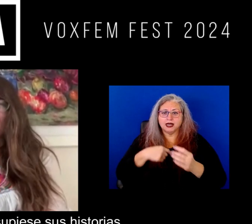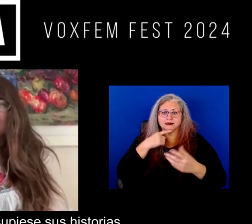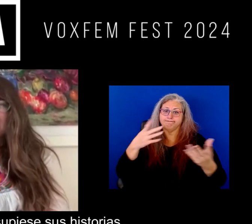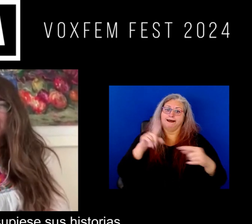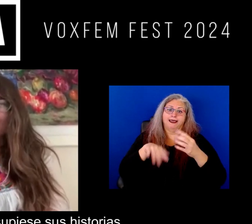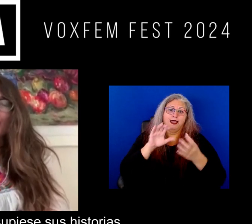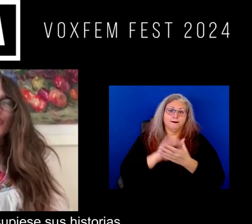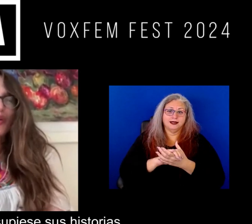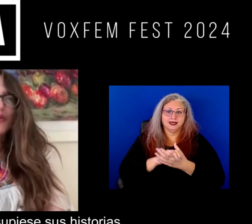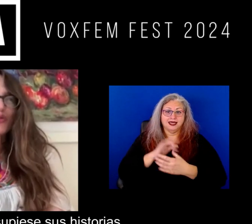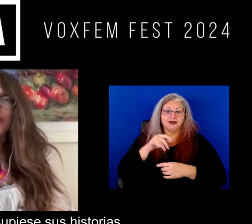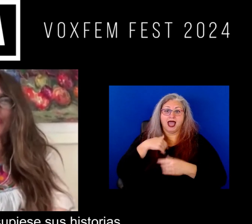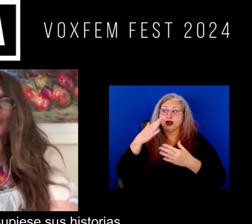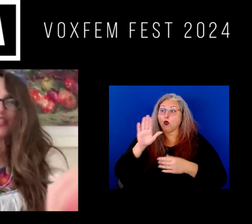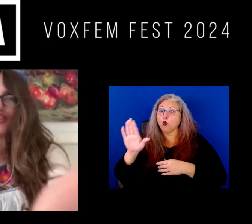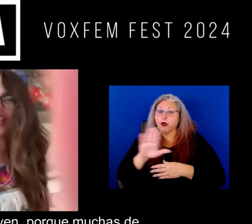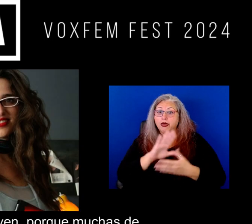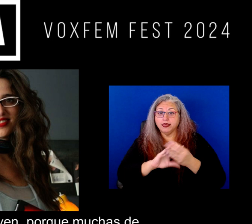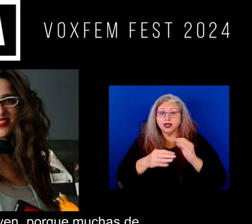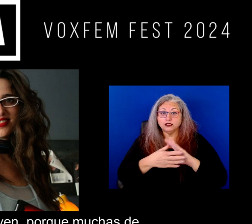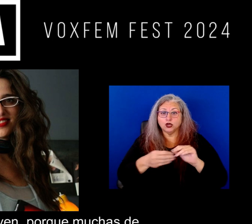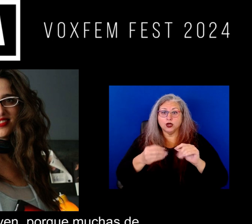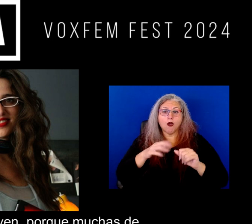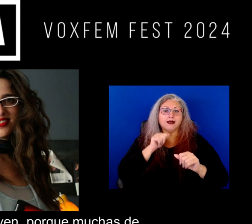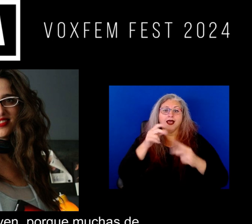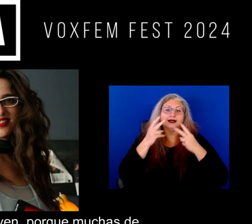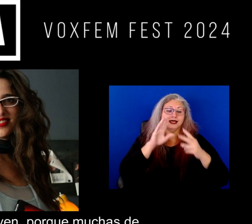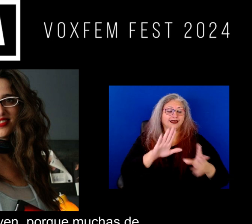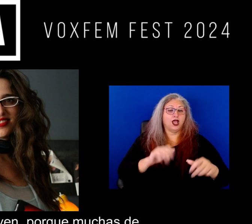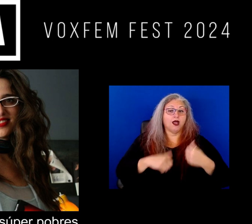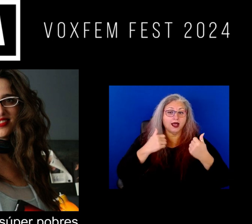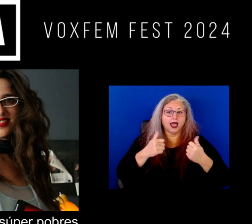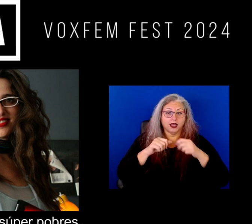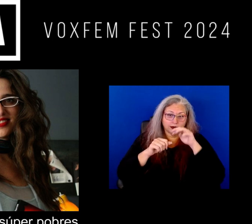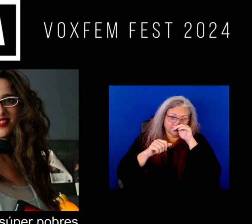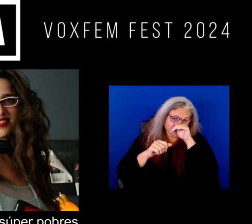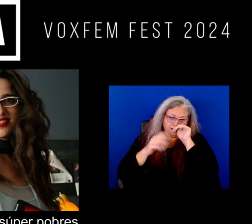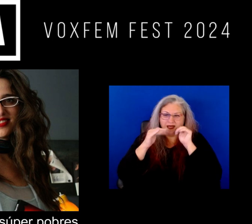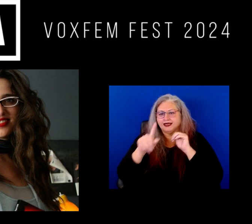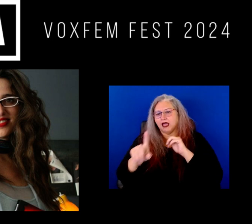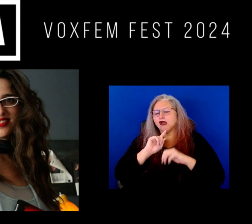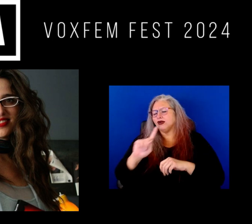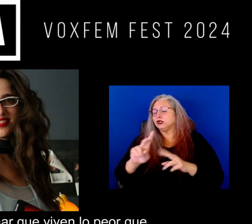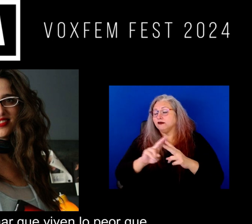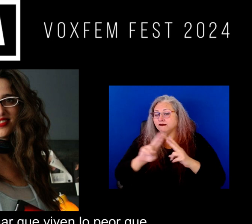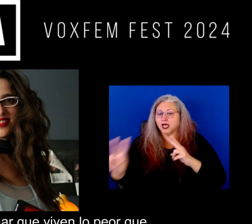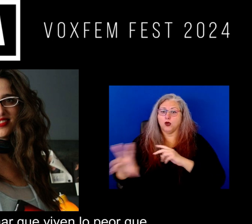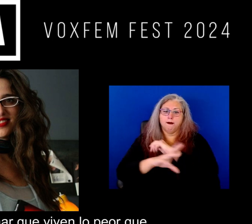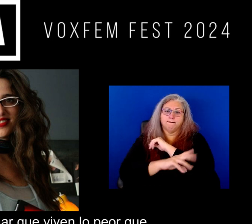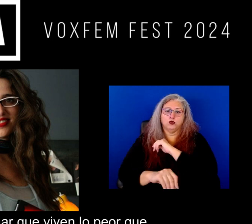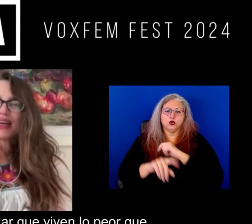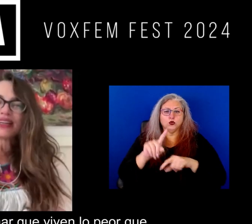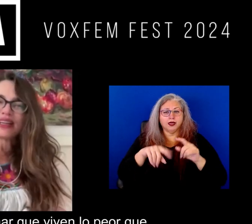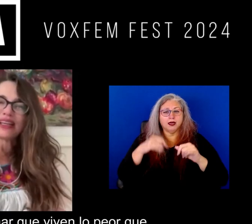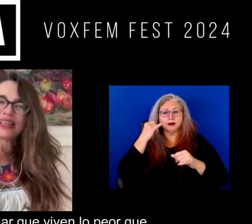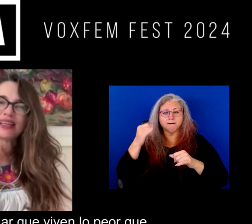creérmelo si una no supiese sus historias o no viese cómo viven porque muchas de ellas son súper pobres ¿no? no